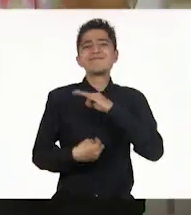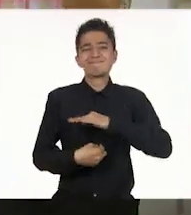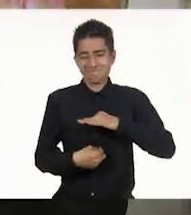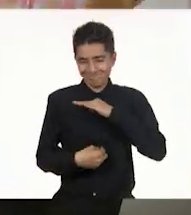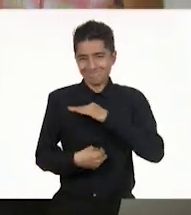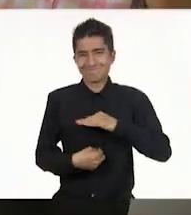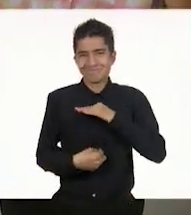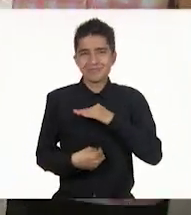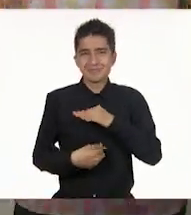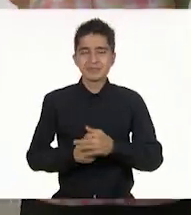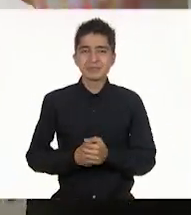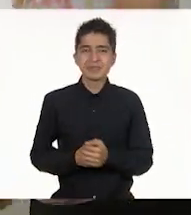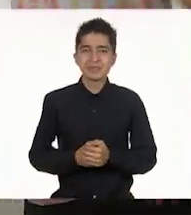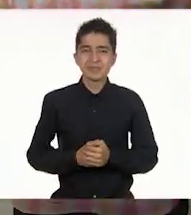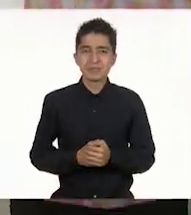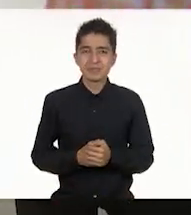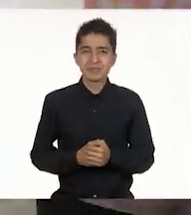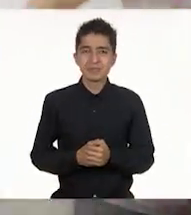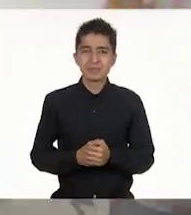feliz